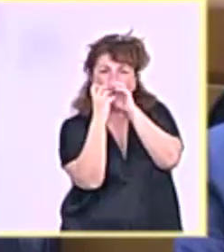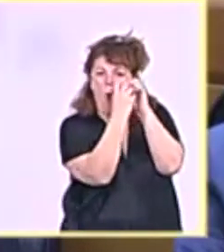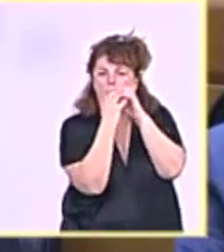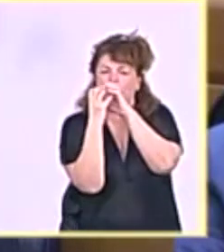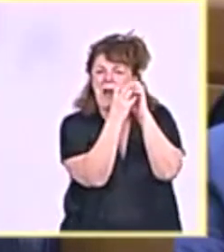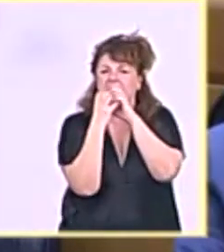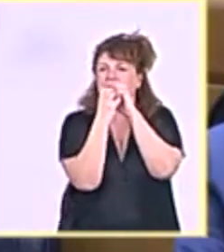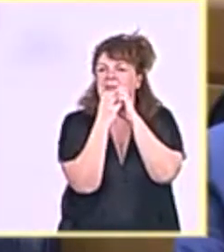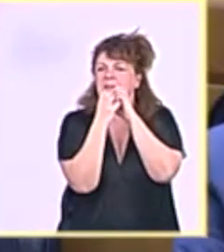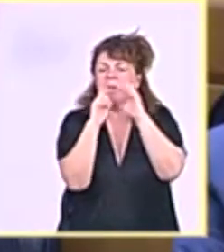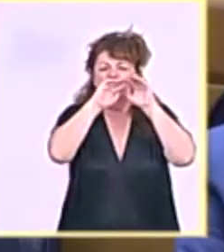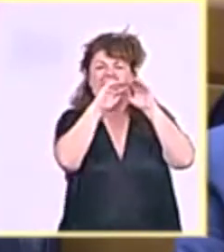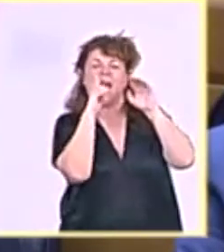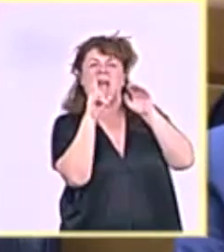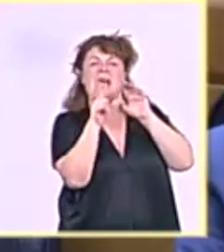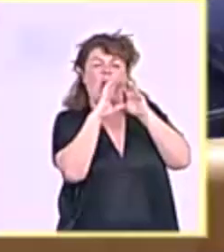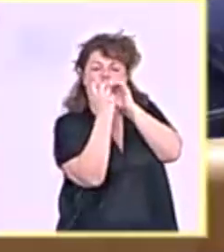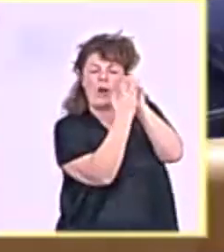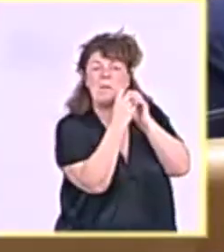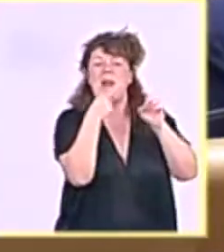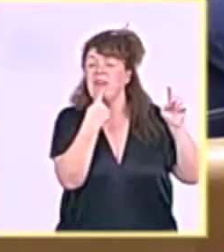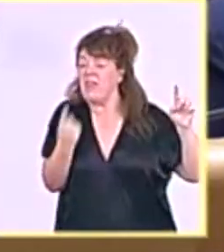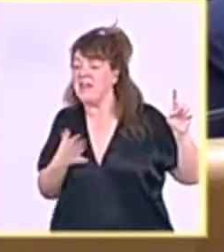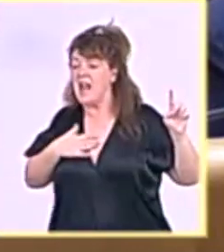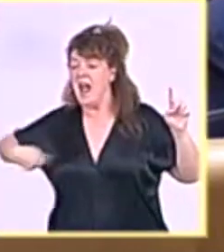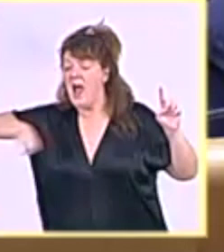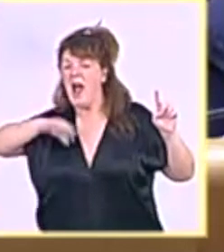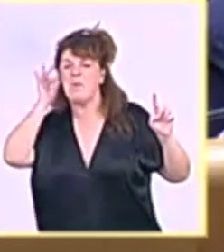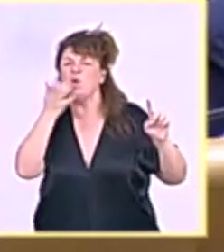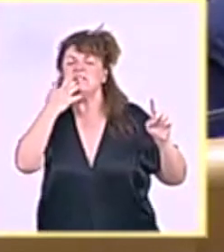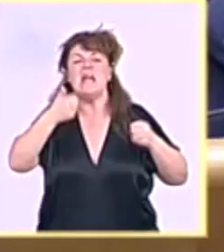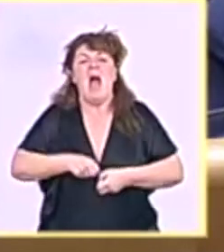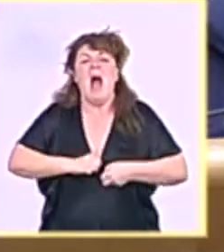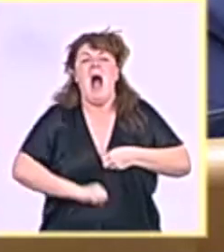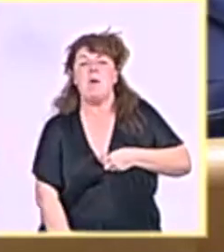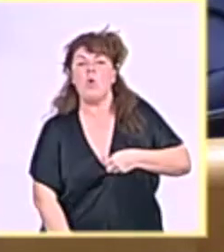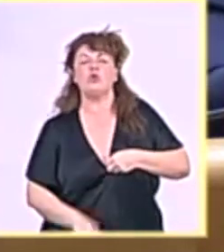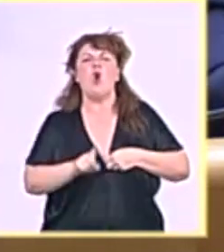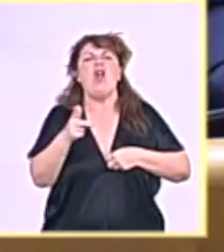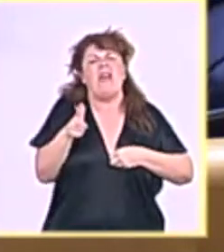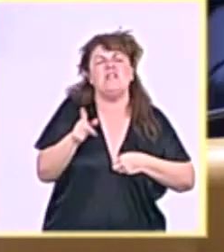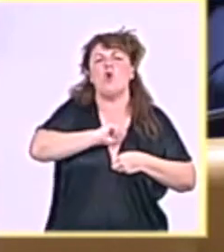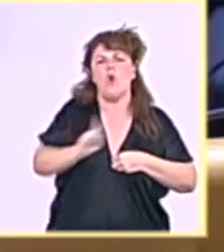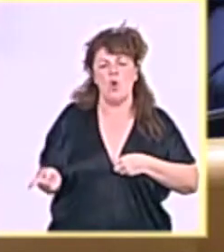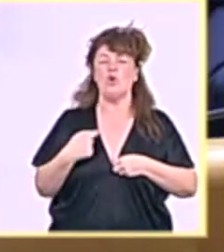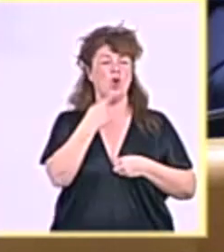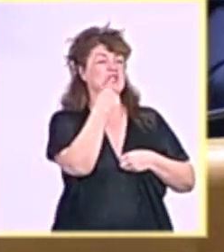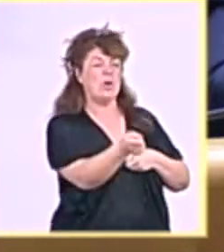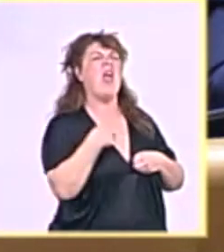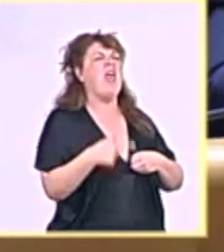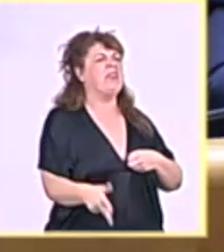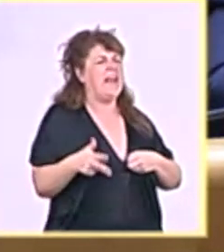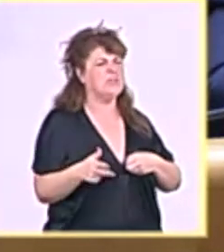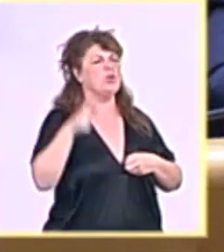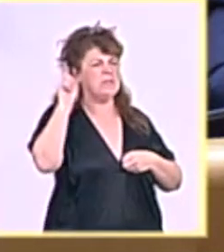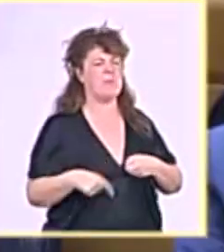si el aborto es un derecho o no. Ya se lo digo yo, señor Maroto, es un derecho. Y también le garantizo que las mujeres españolas lo vamos a